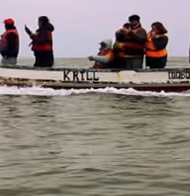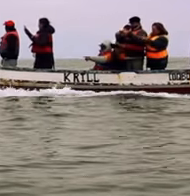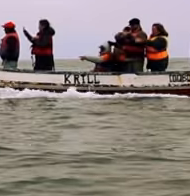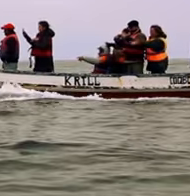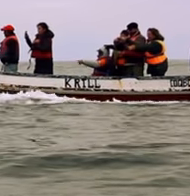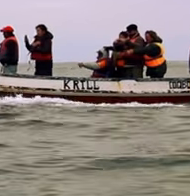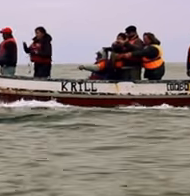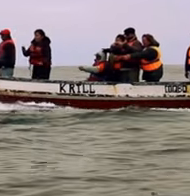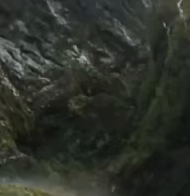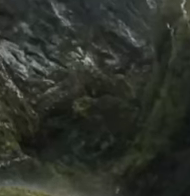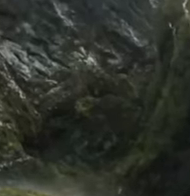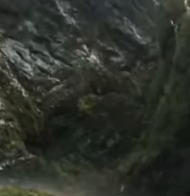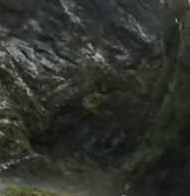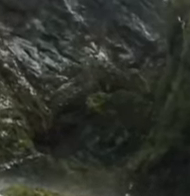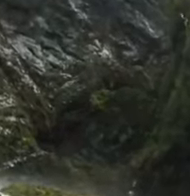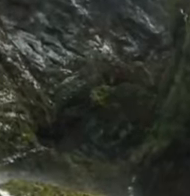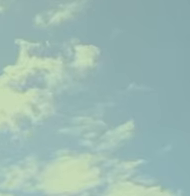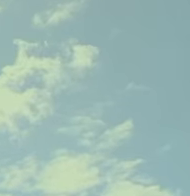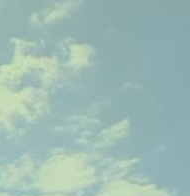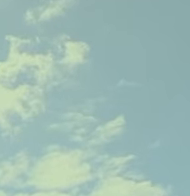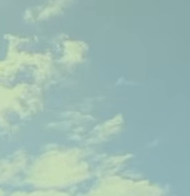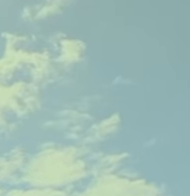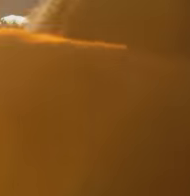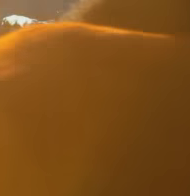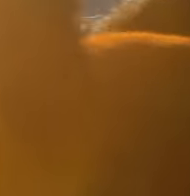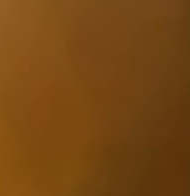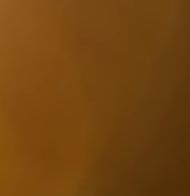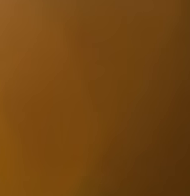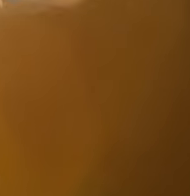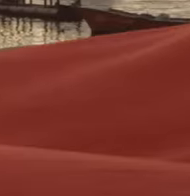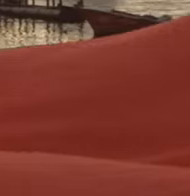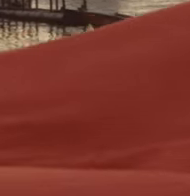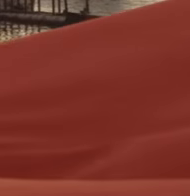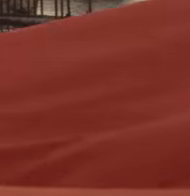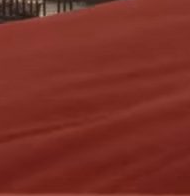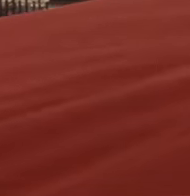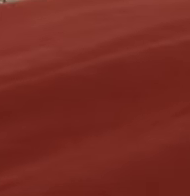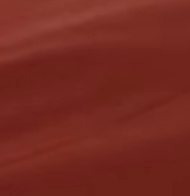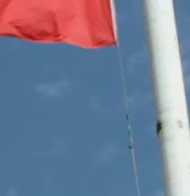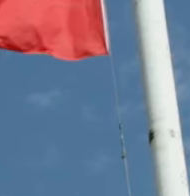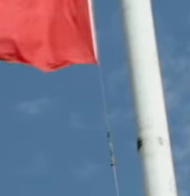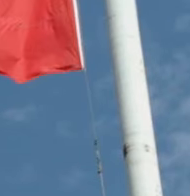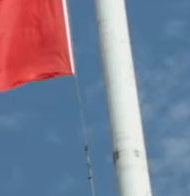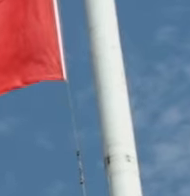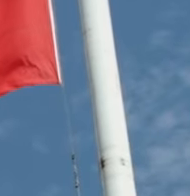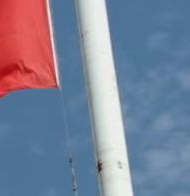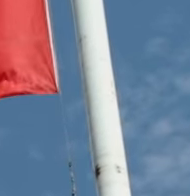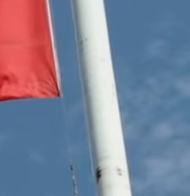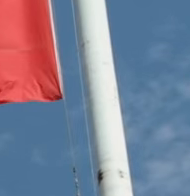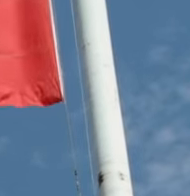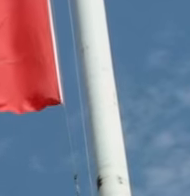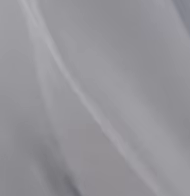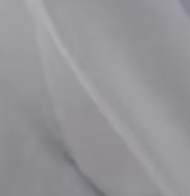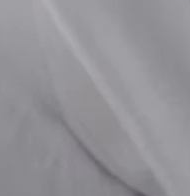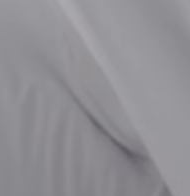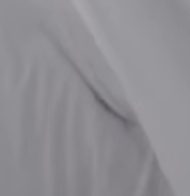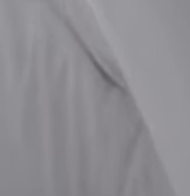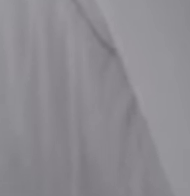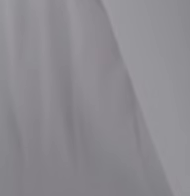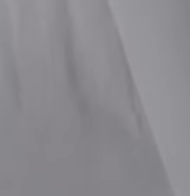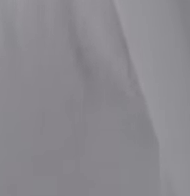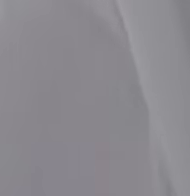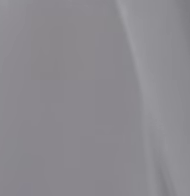Transmitió el Gobierno de Chile. Agradecemos a los canales de televisión y radioemisoras que